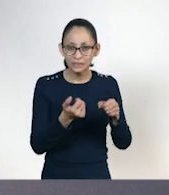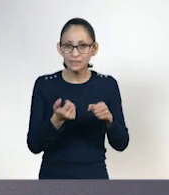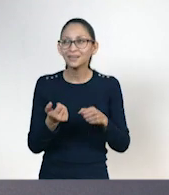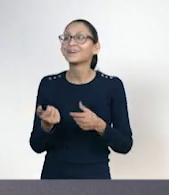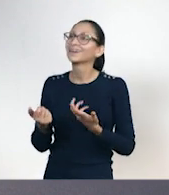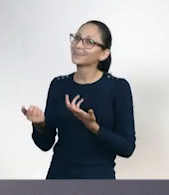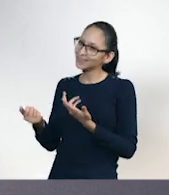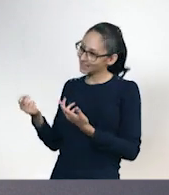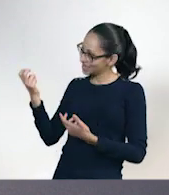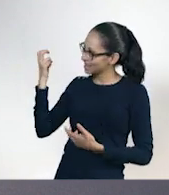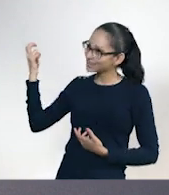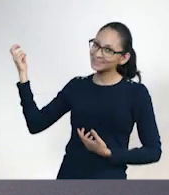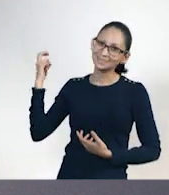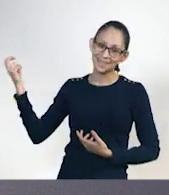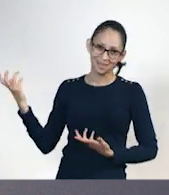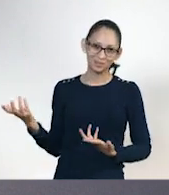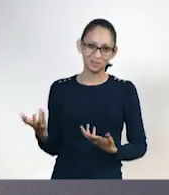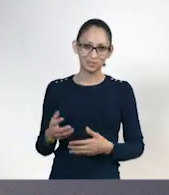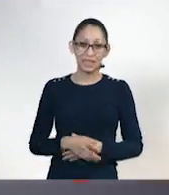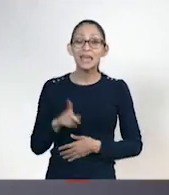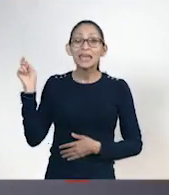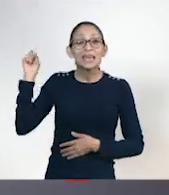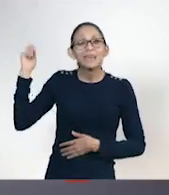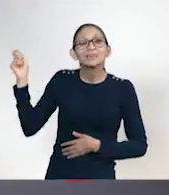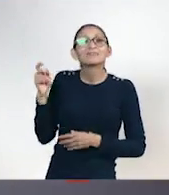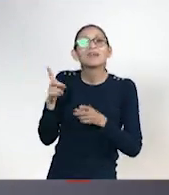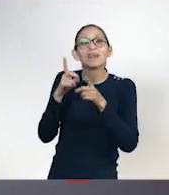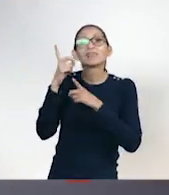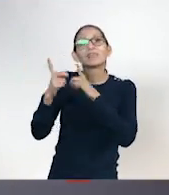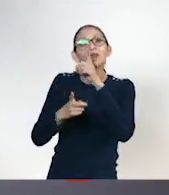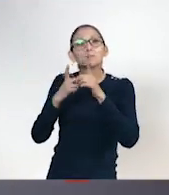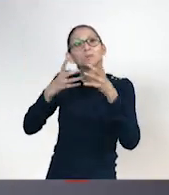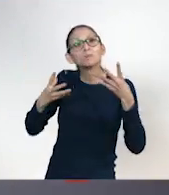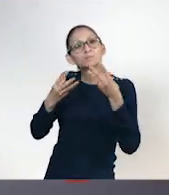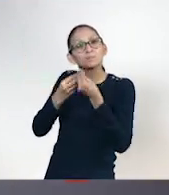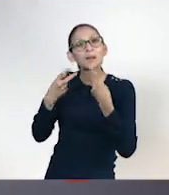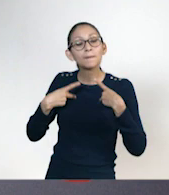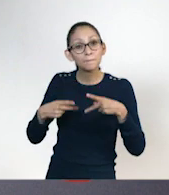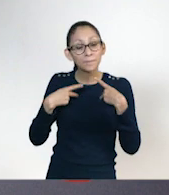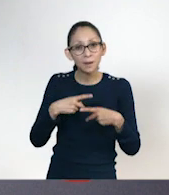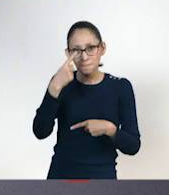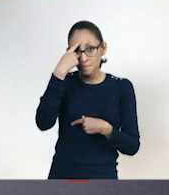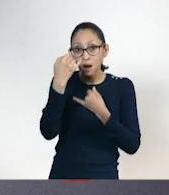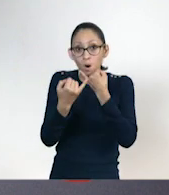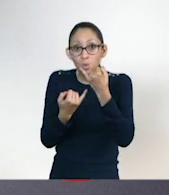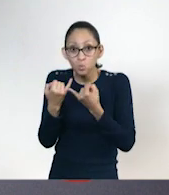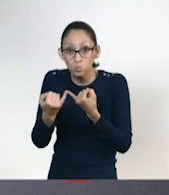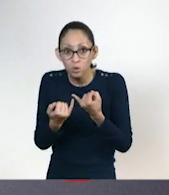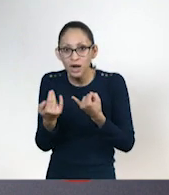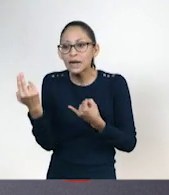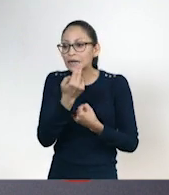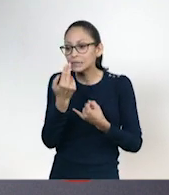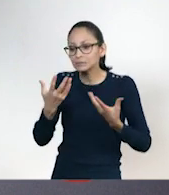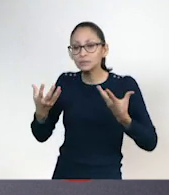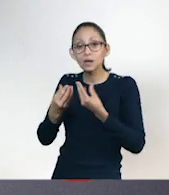Efectivamente. Es un deporte de conjunto y para poder jugar se requieren de nueve jugadores en el campo. Nueve jugadores. También se